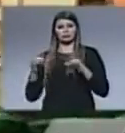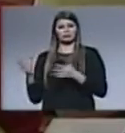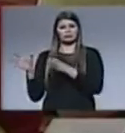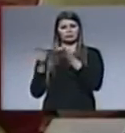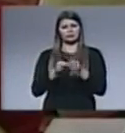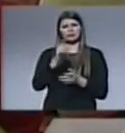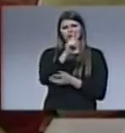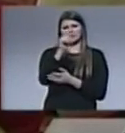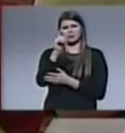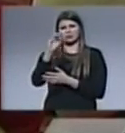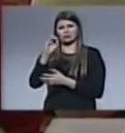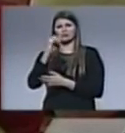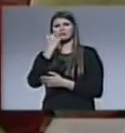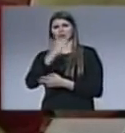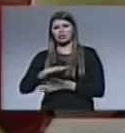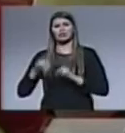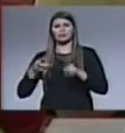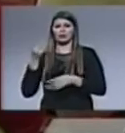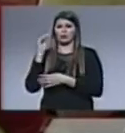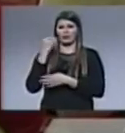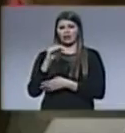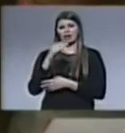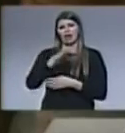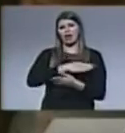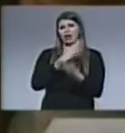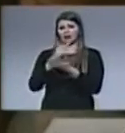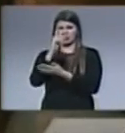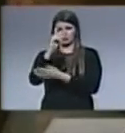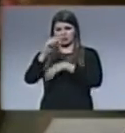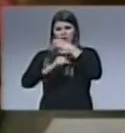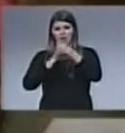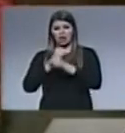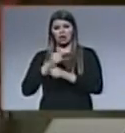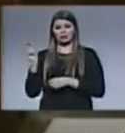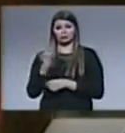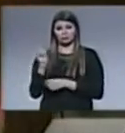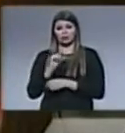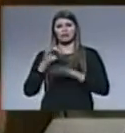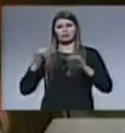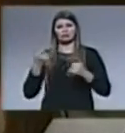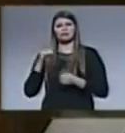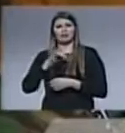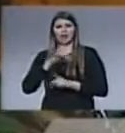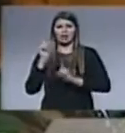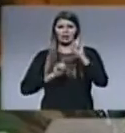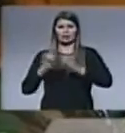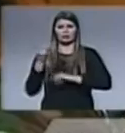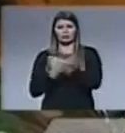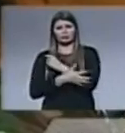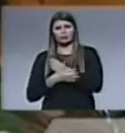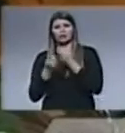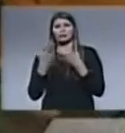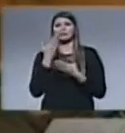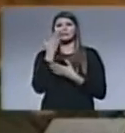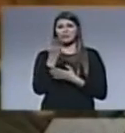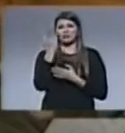unos 170 niños y adolescentes de 0 a 17 años. Momentáneamente se encuentran con algunas necesidades y solicitan